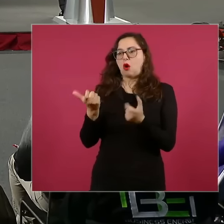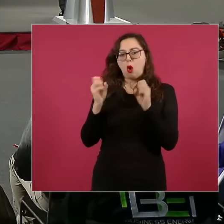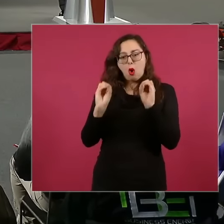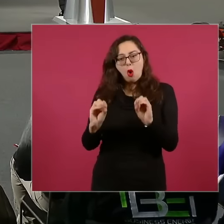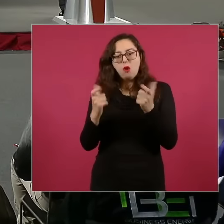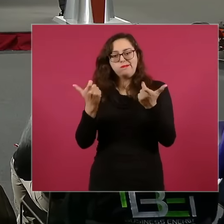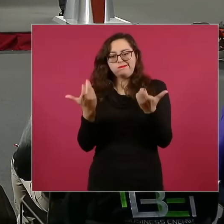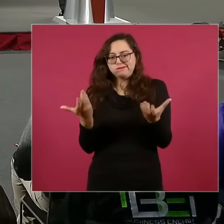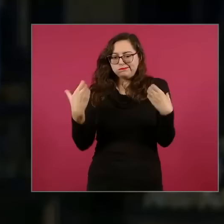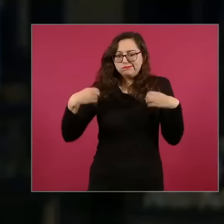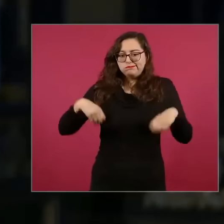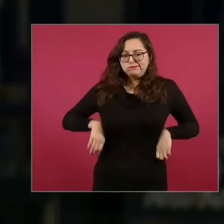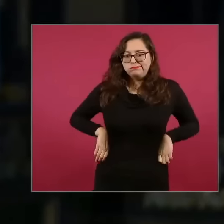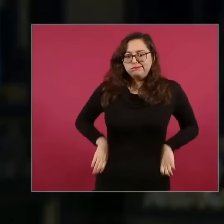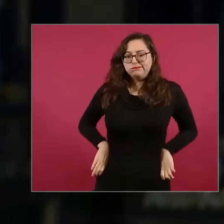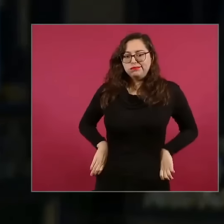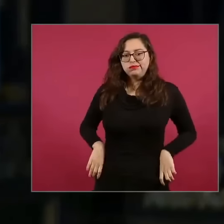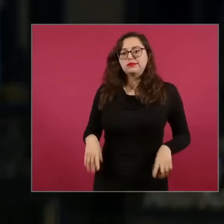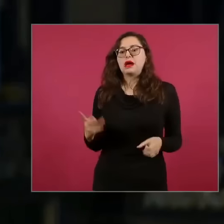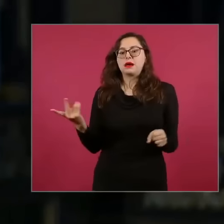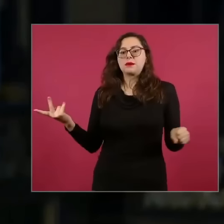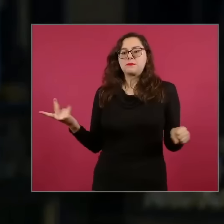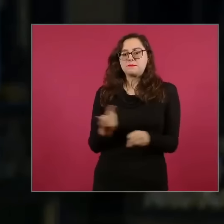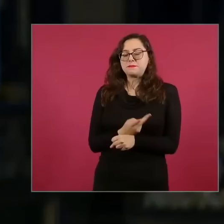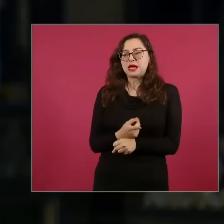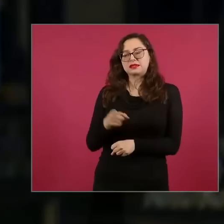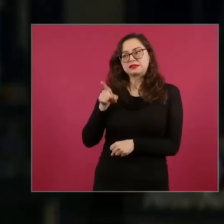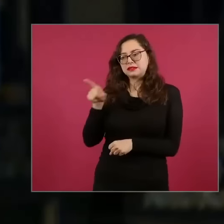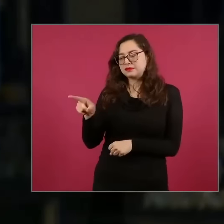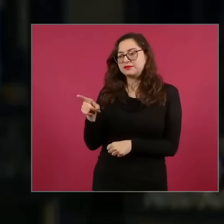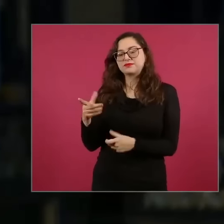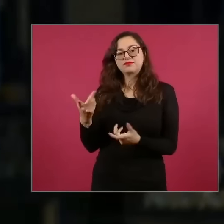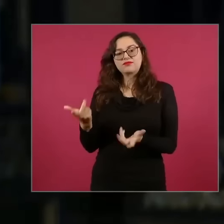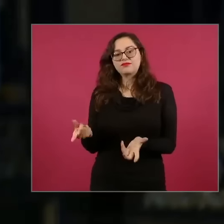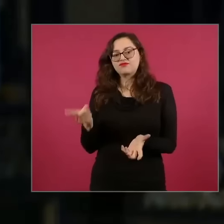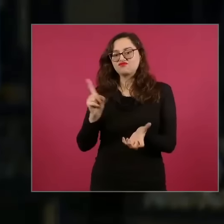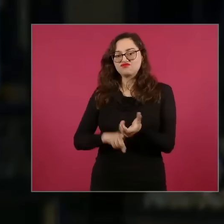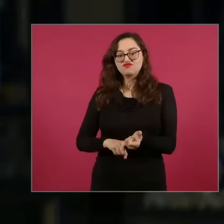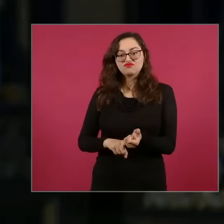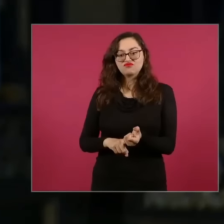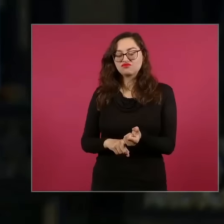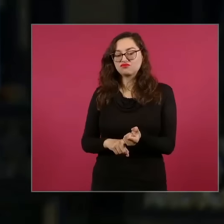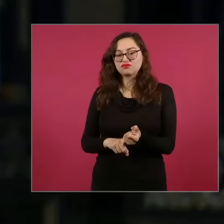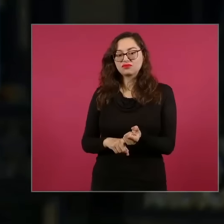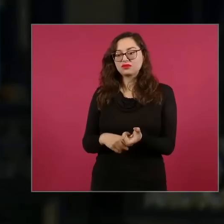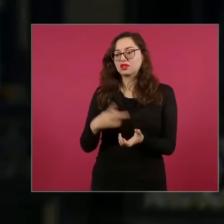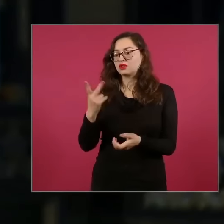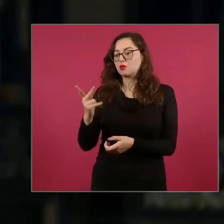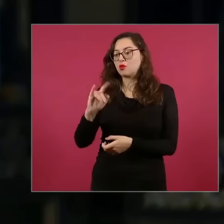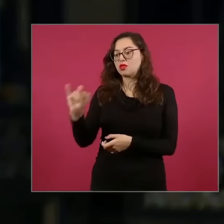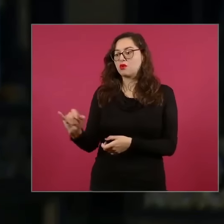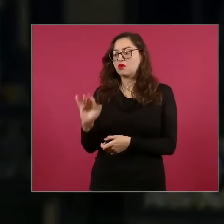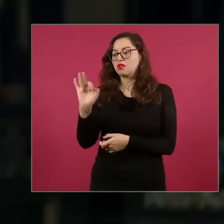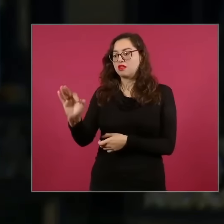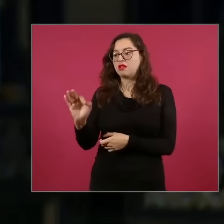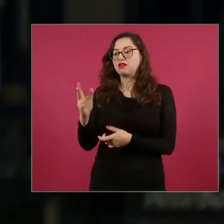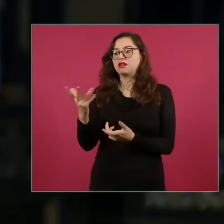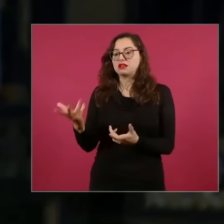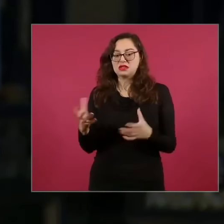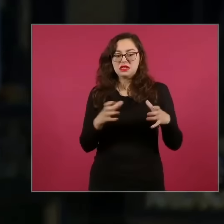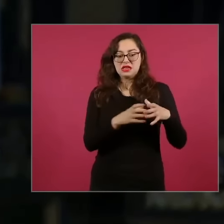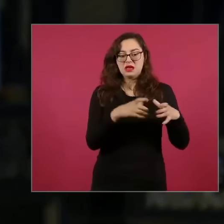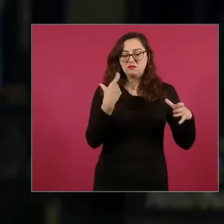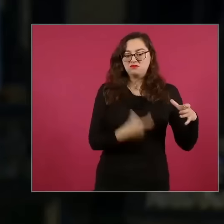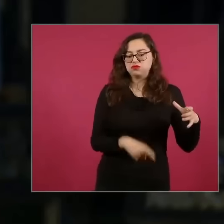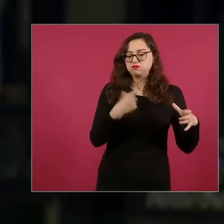opinión pública que esta relación permanente que hay en el poder judicial de la federación y el poder